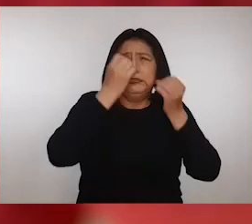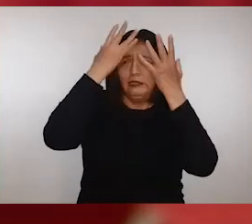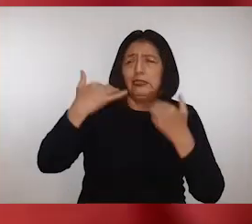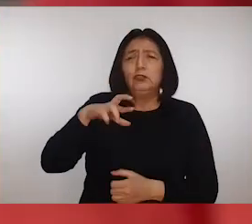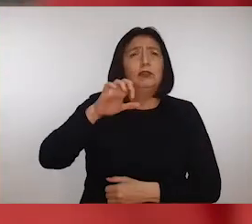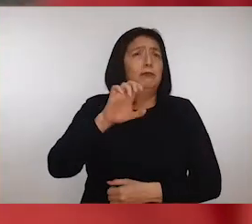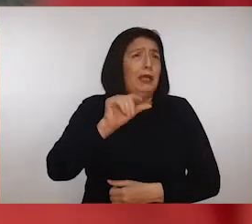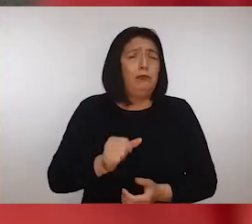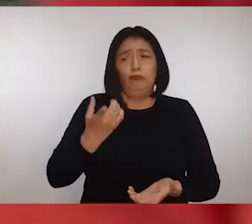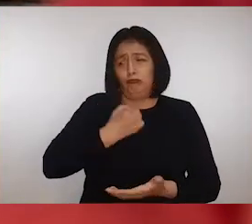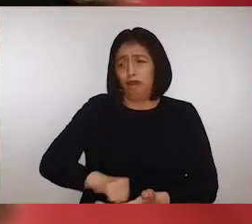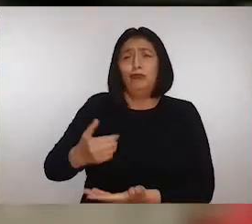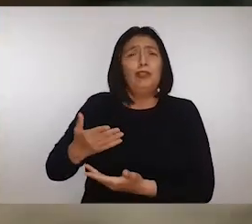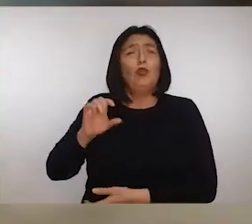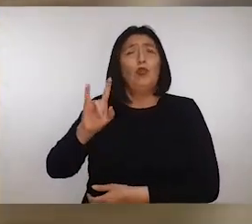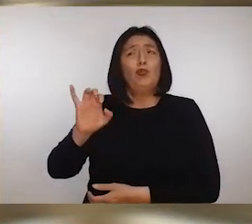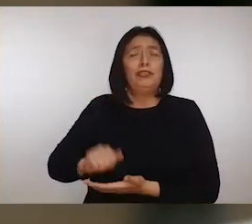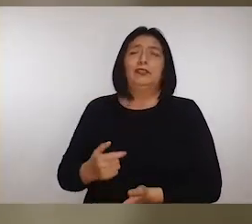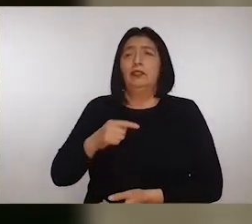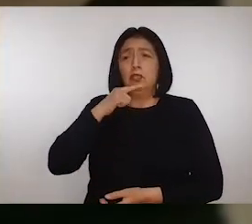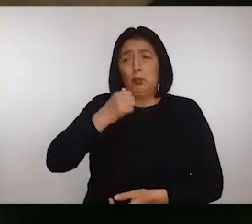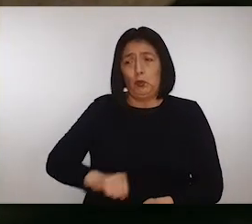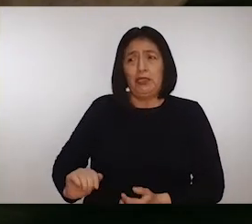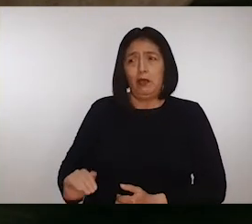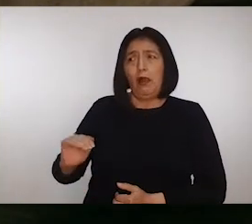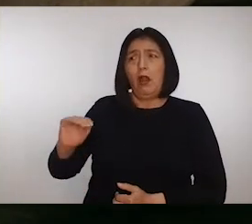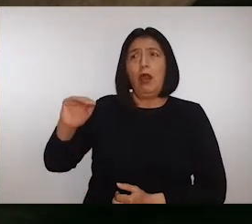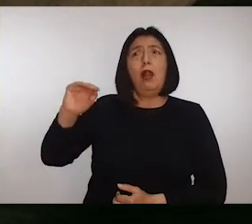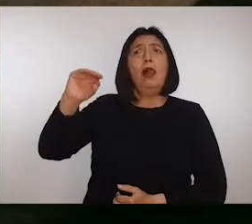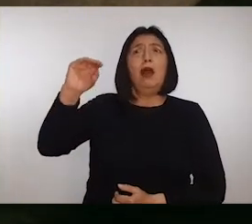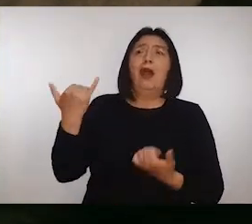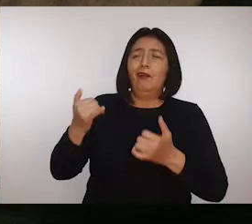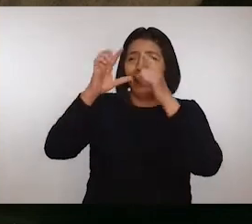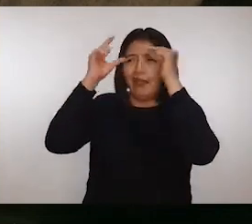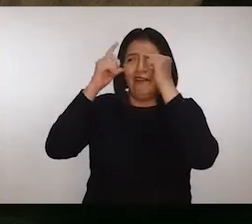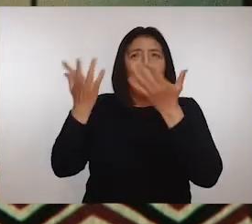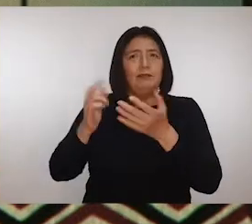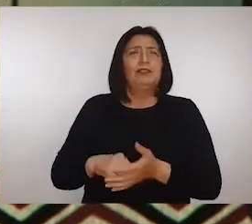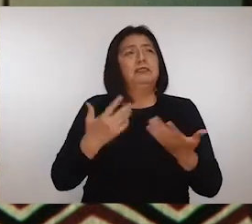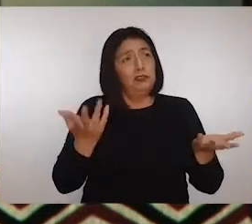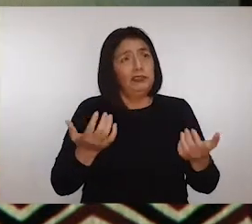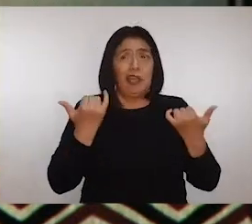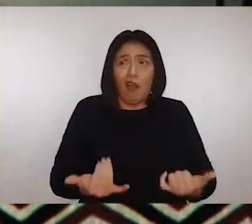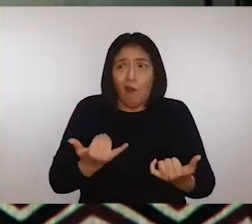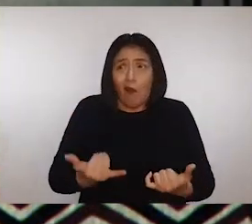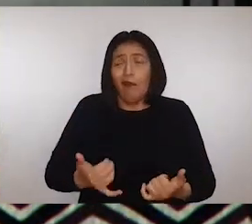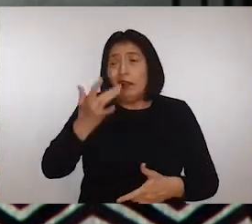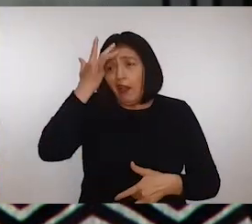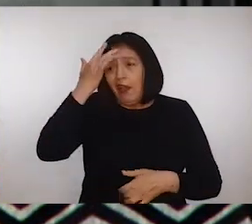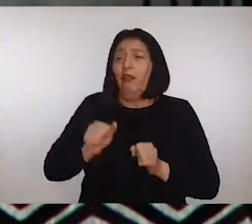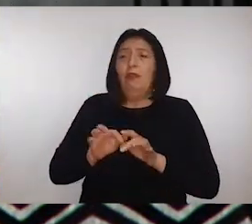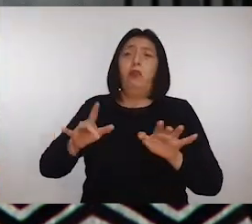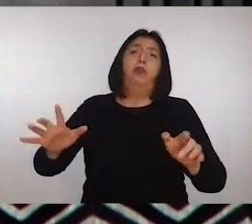casó con Pablo y tuvieron a Ulises. Y Esperanza creció tanto que ahora es enfermera. Entonces llegó esta